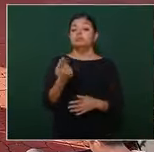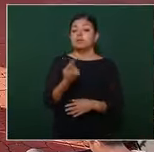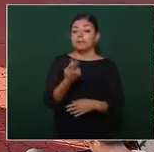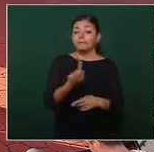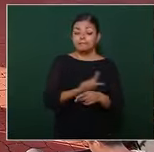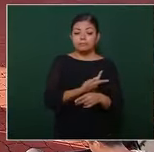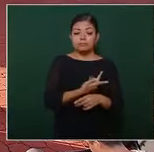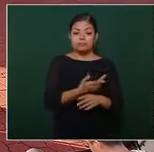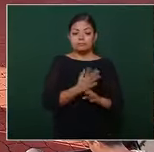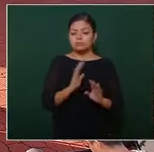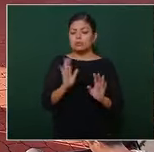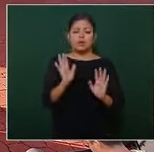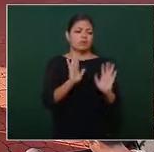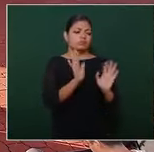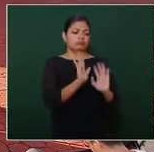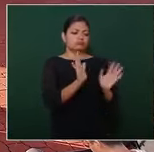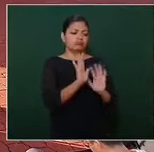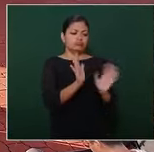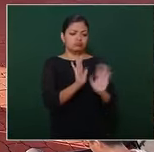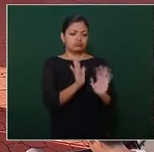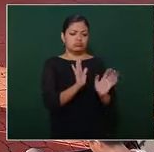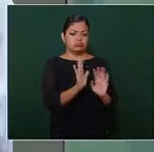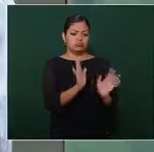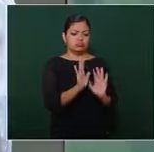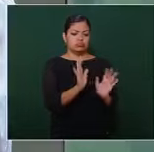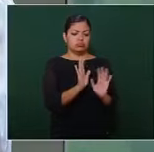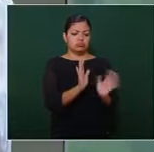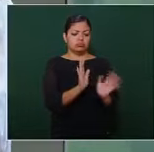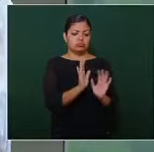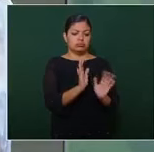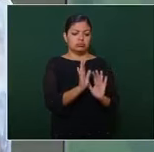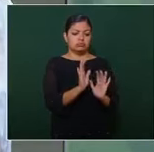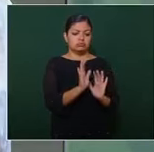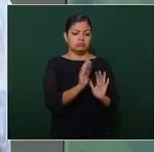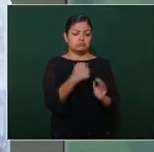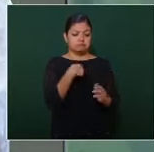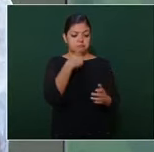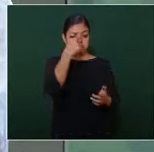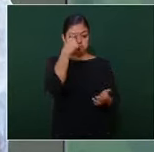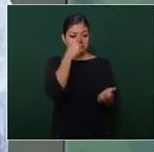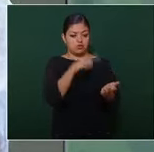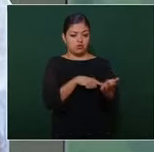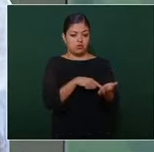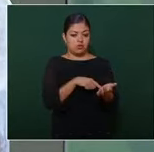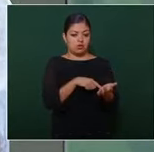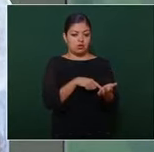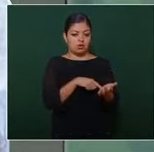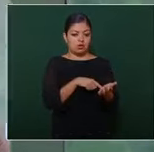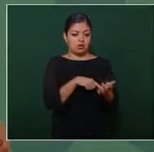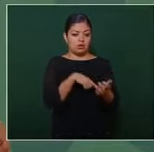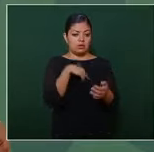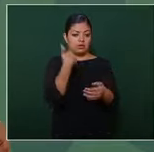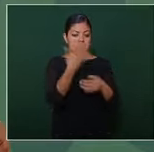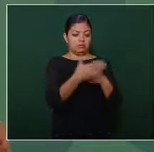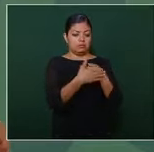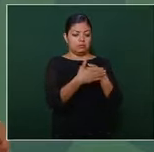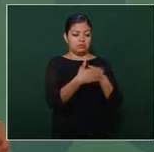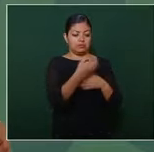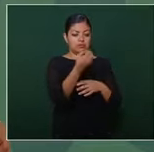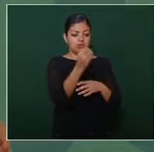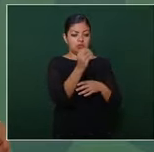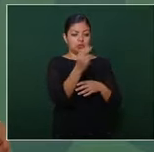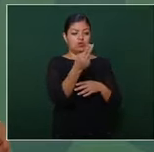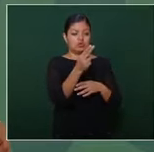no no porque no va a ser no yo creo que para octubre noviembre ya